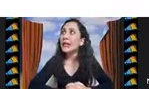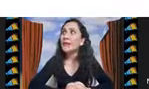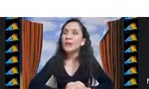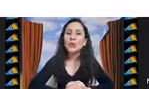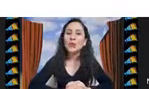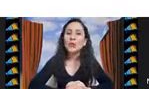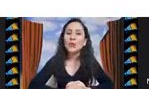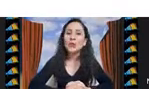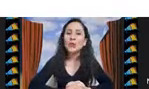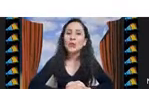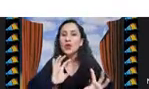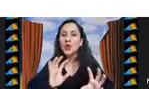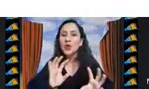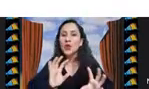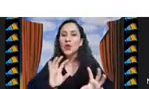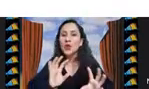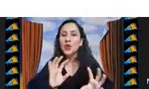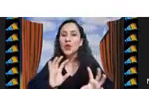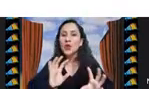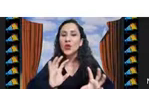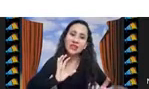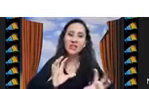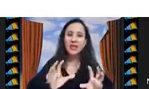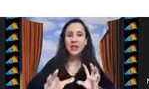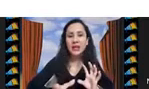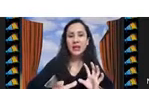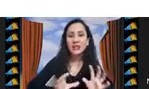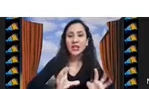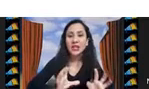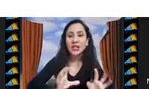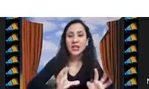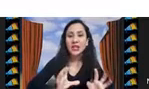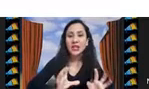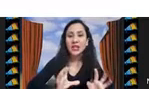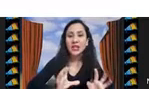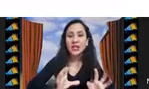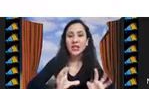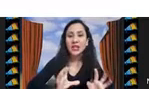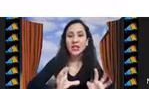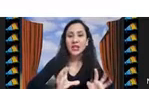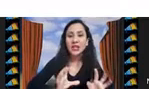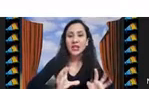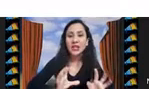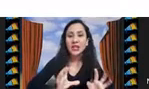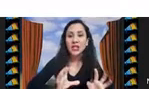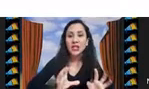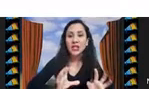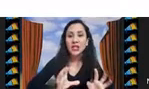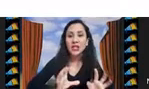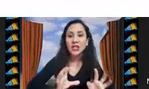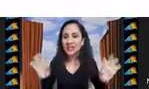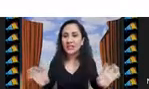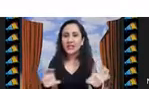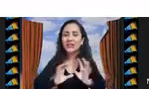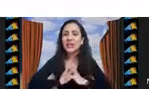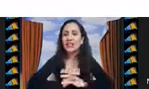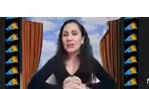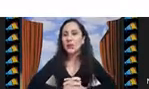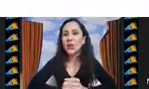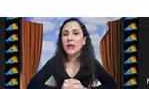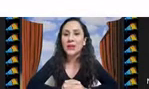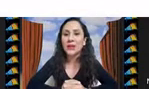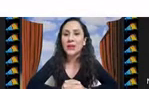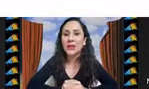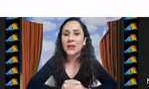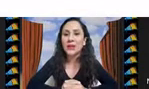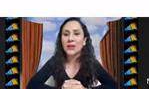y no hay uno que me garantice que vaya a ser como que la mejor opción ante cualquier instancia